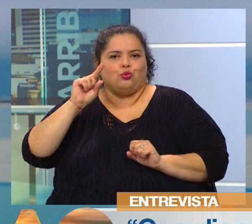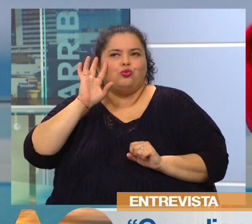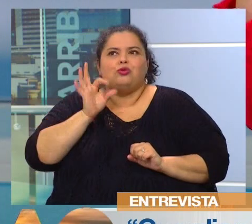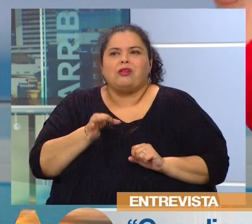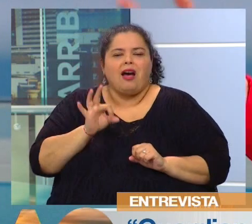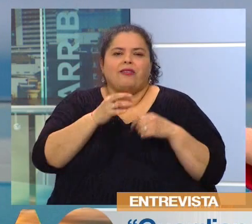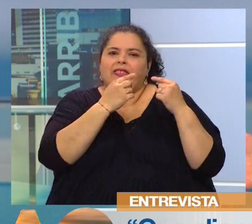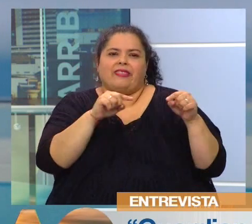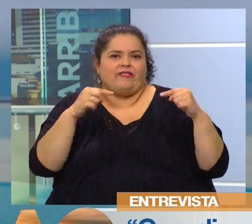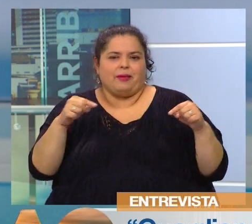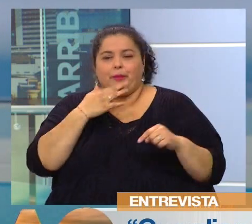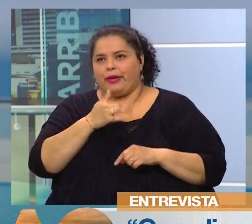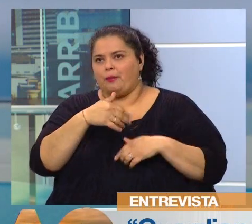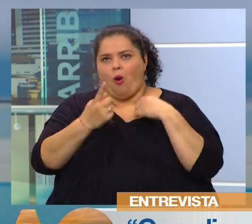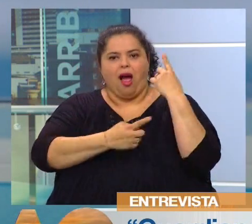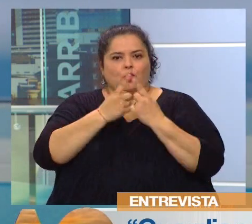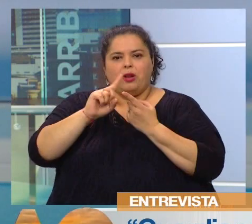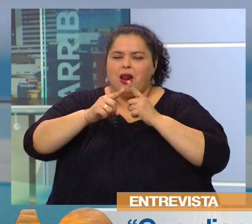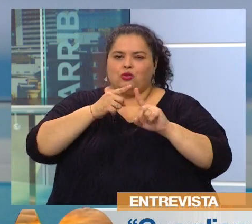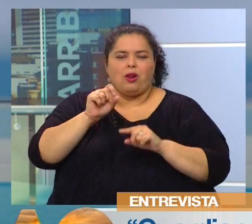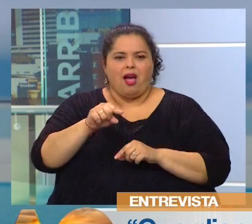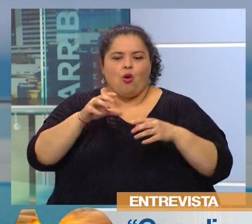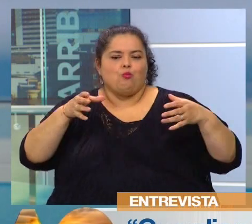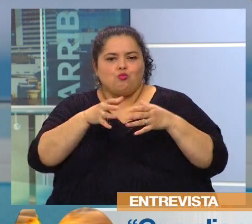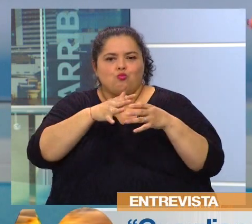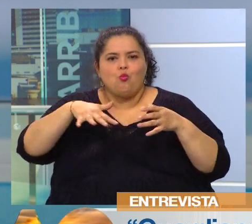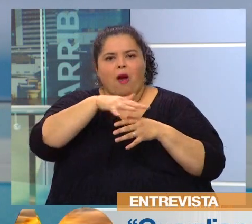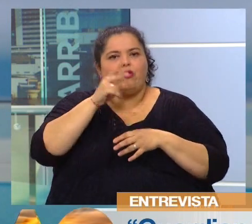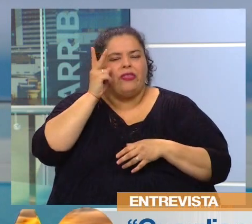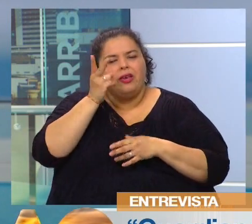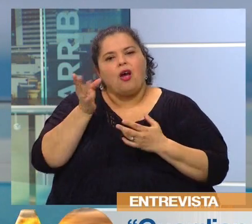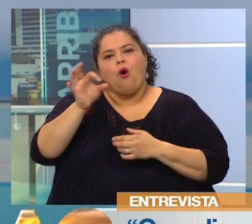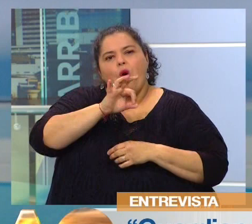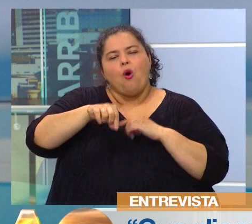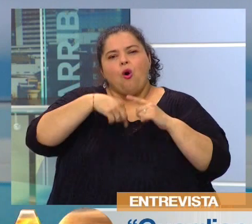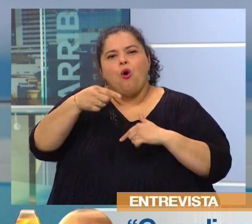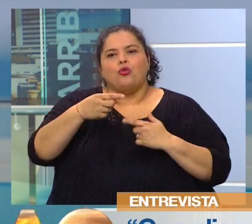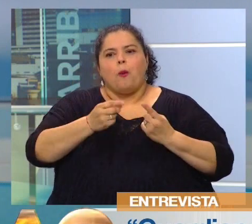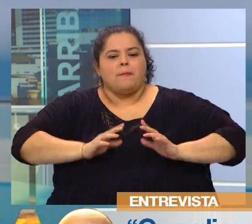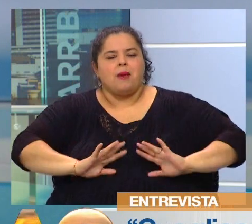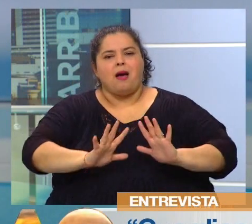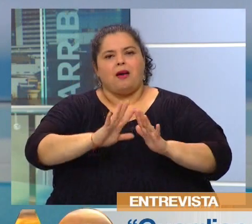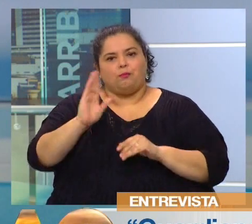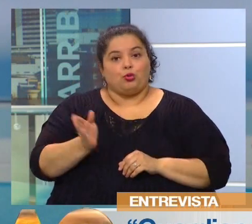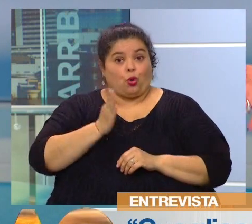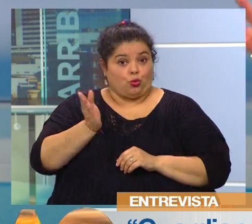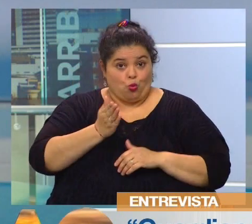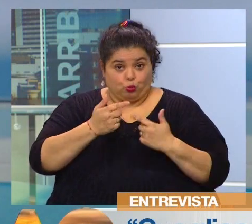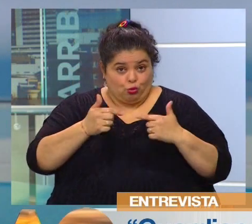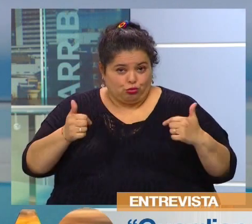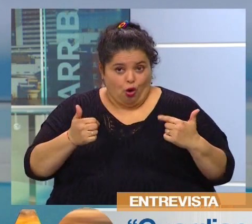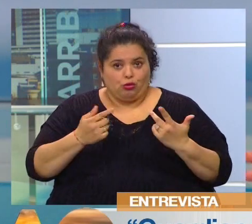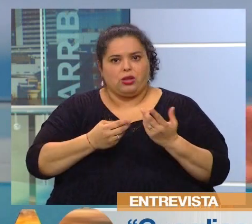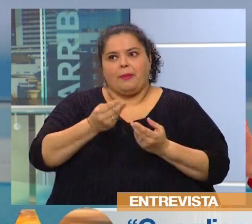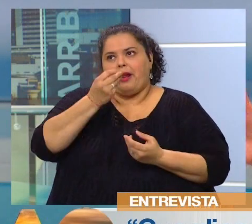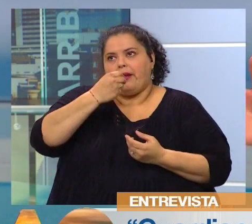de los pueblos originarios, bueno, con la elaboración de algunos productos, otros temas quizá un